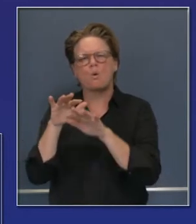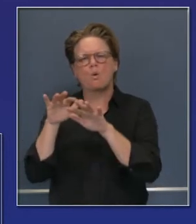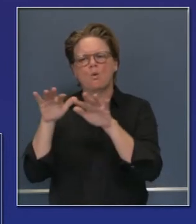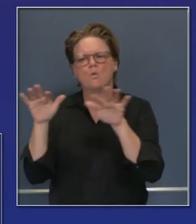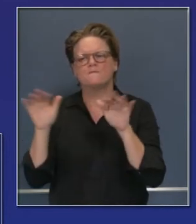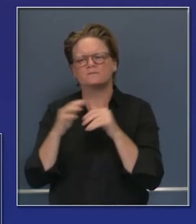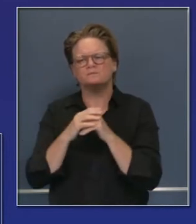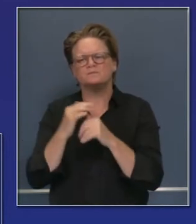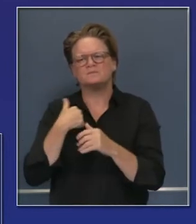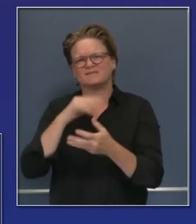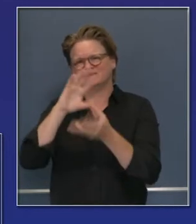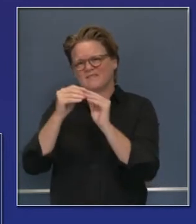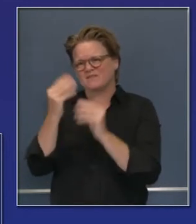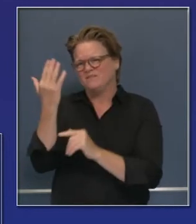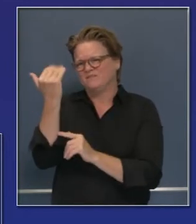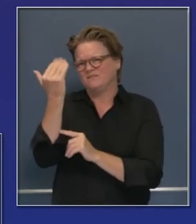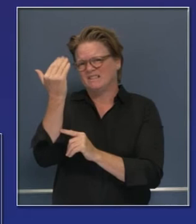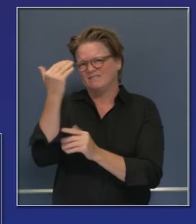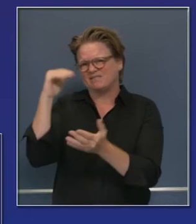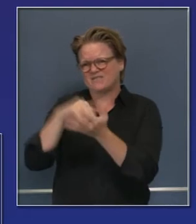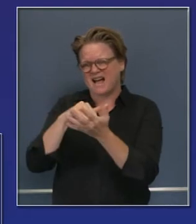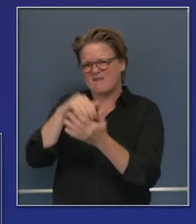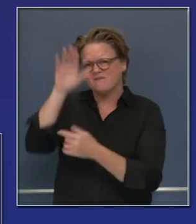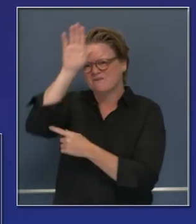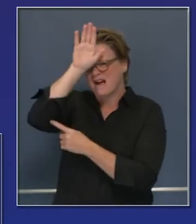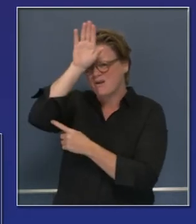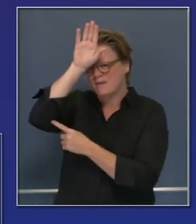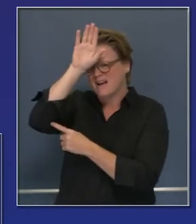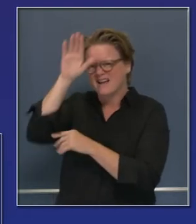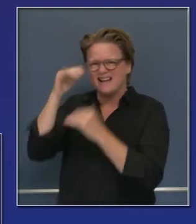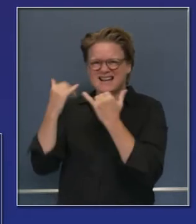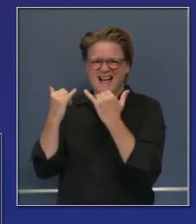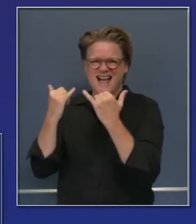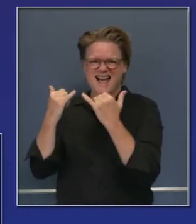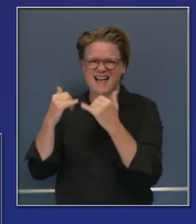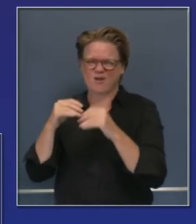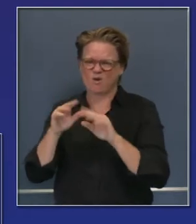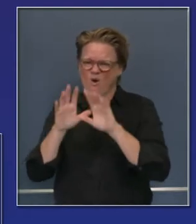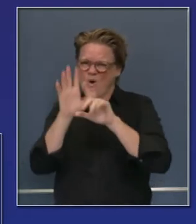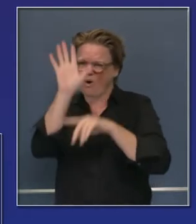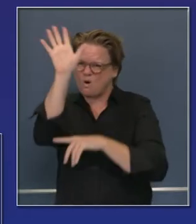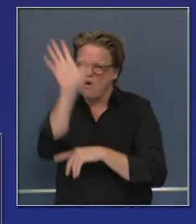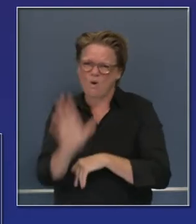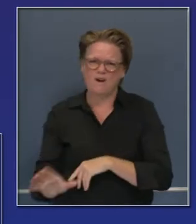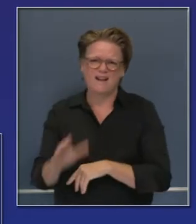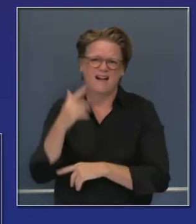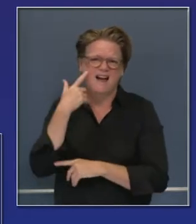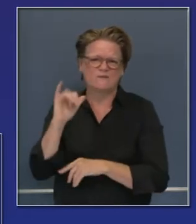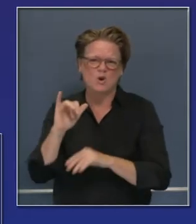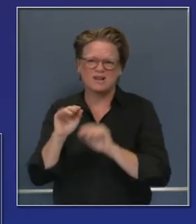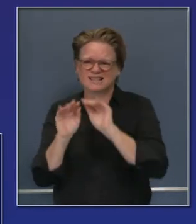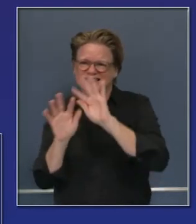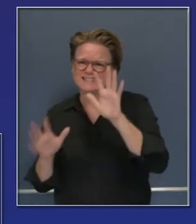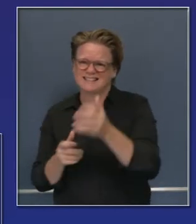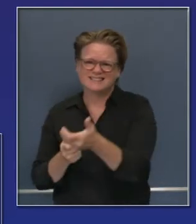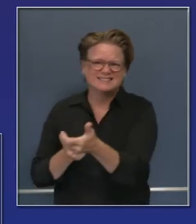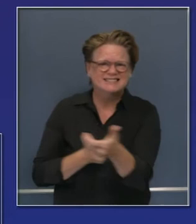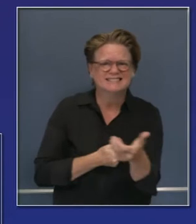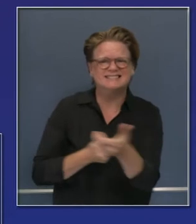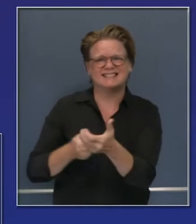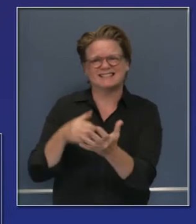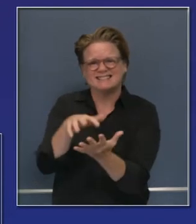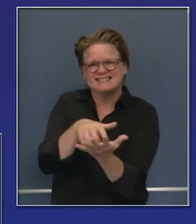tenemos a más de 15 mil bomberos trabajando en la línea con los bulldozers, camiones de